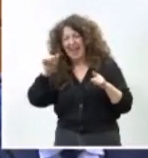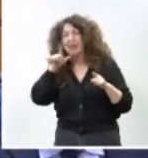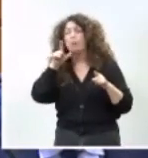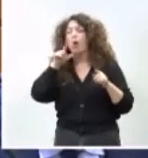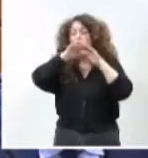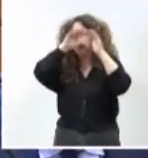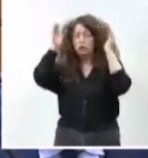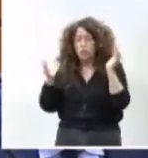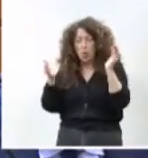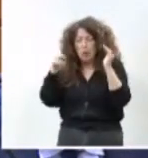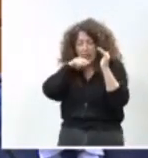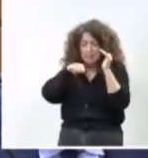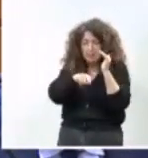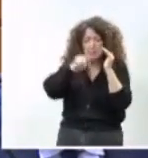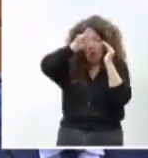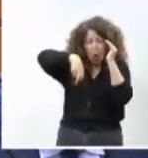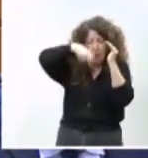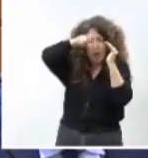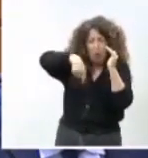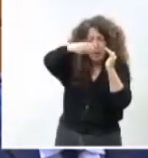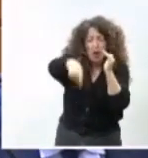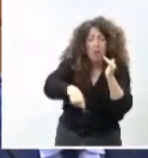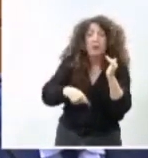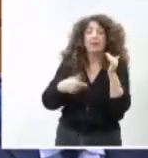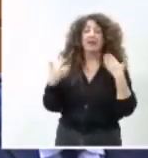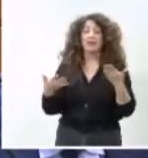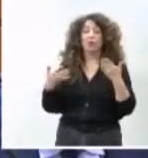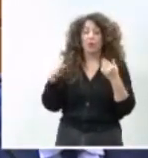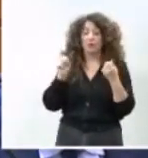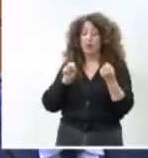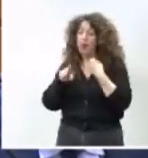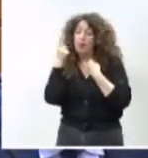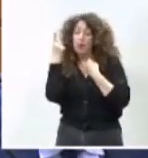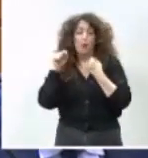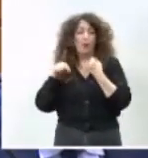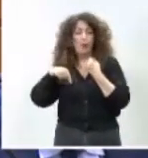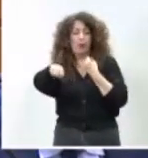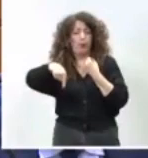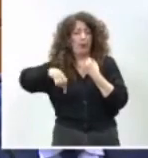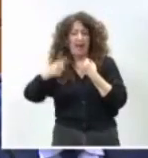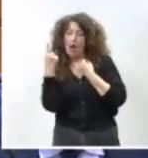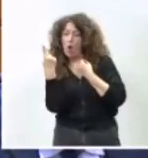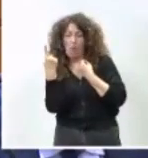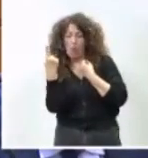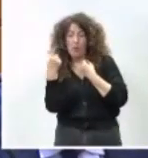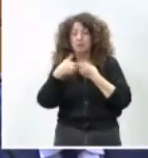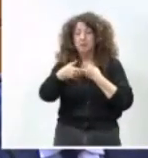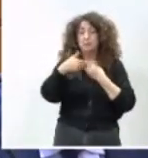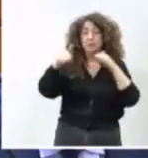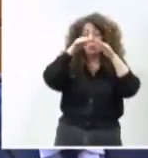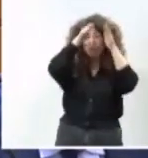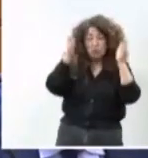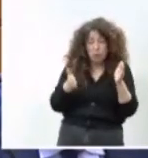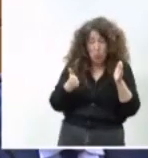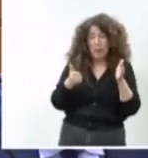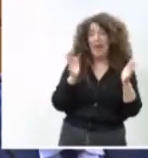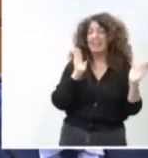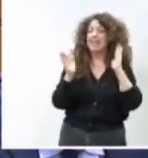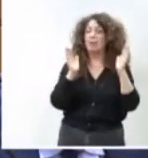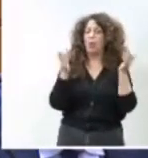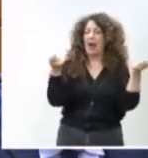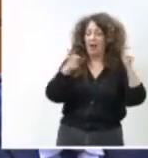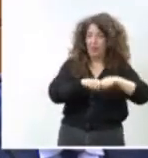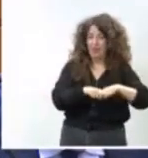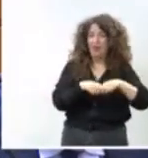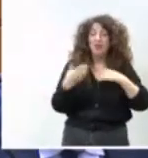Donosti, donde la circulación ya queda limitada a una sola vía. Ahora el cierre temporal del túnel de Gaichurisqueta, que deja sin